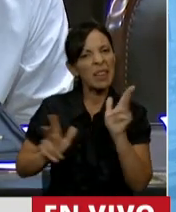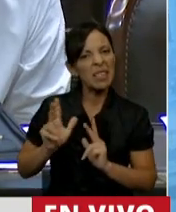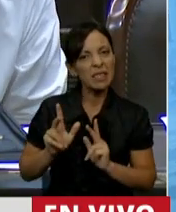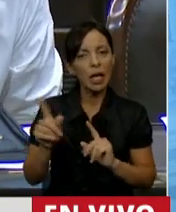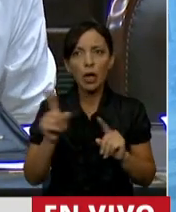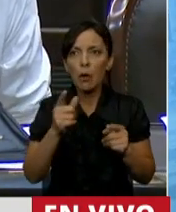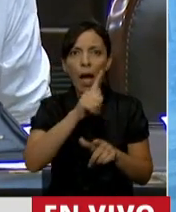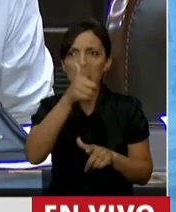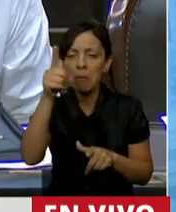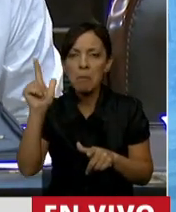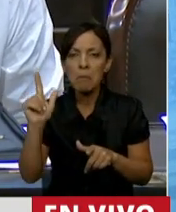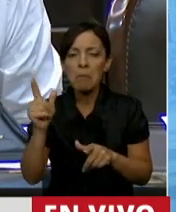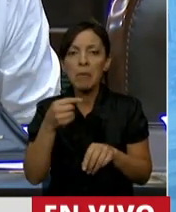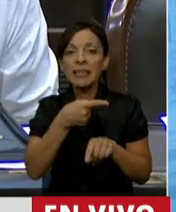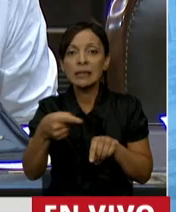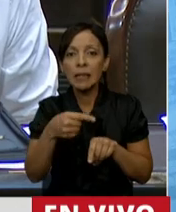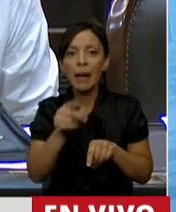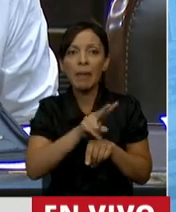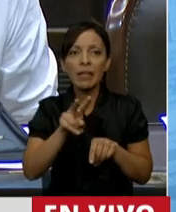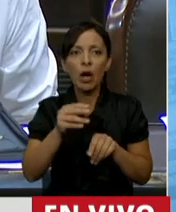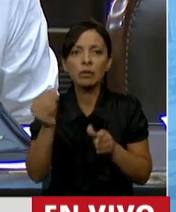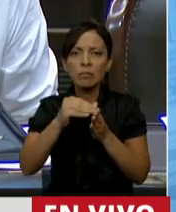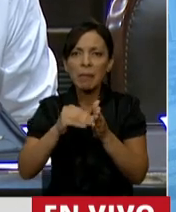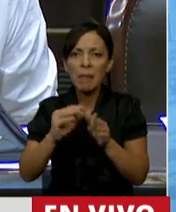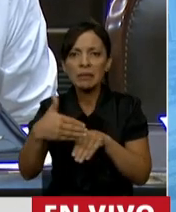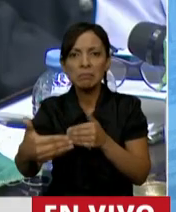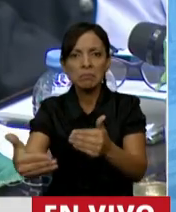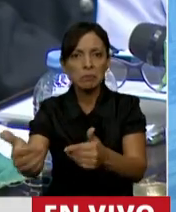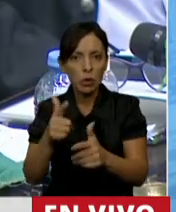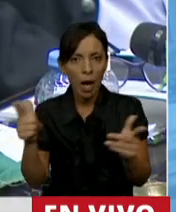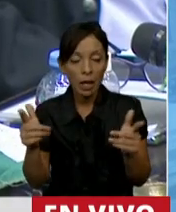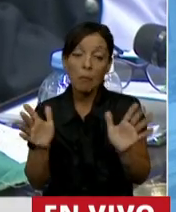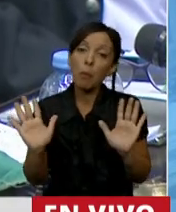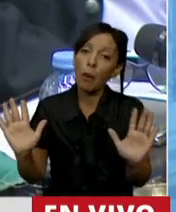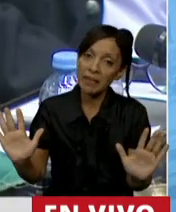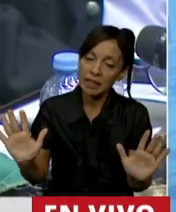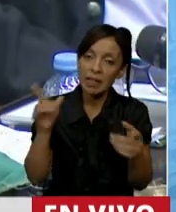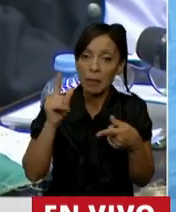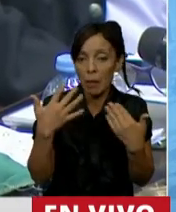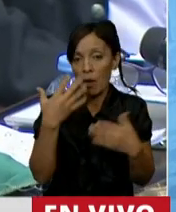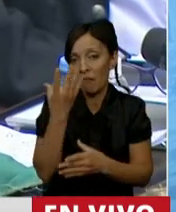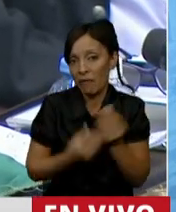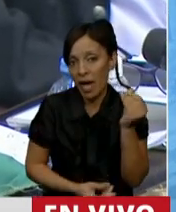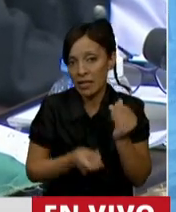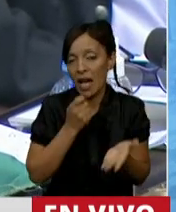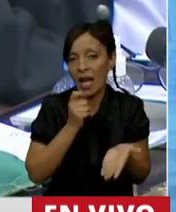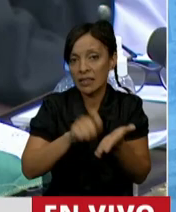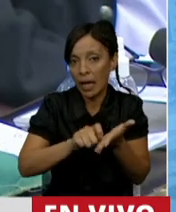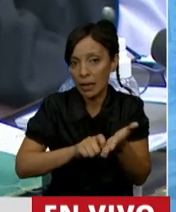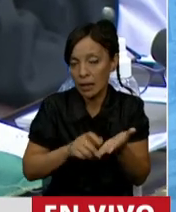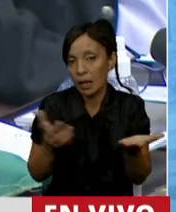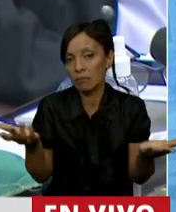interrupciones del embarazo posteriores a la semana 22. Puede ser, también puede ser que haya falla en la estadística. En todo caso,